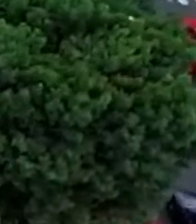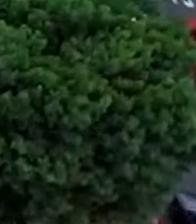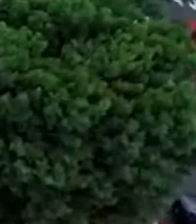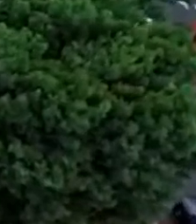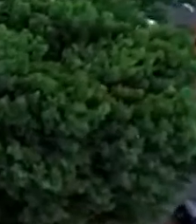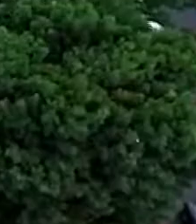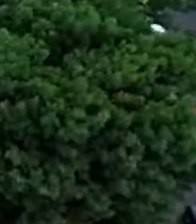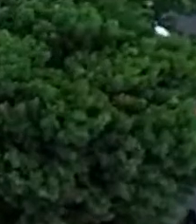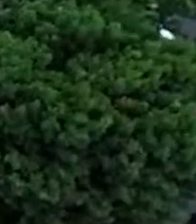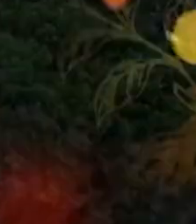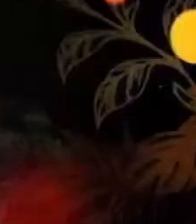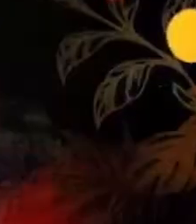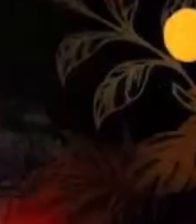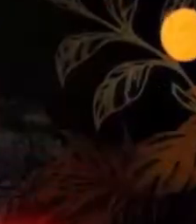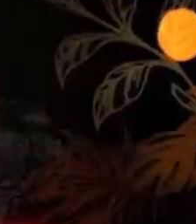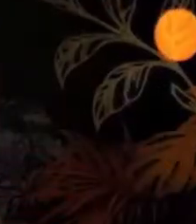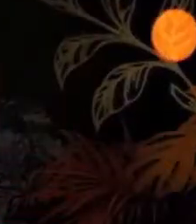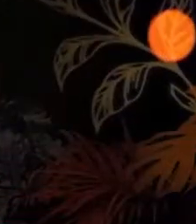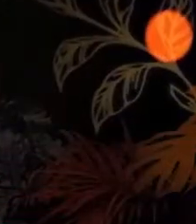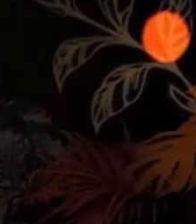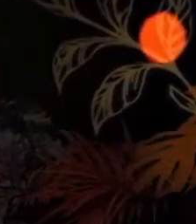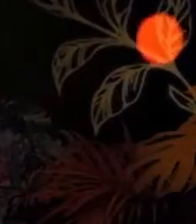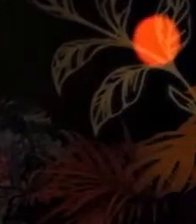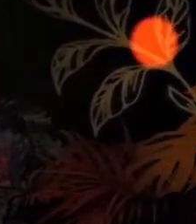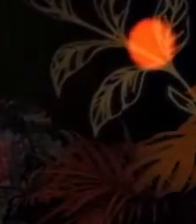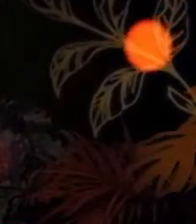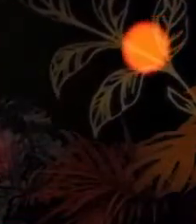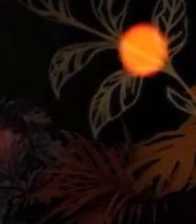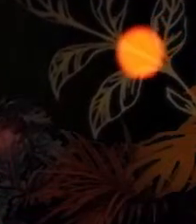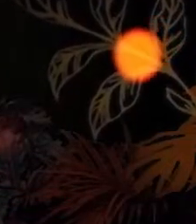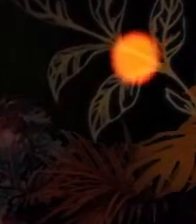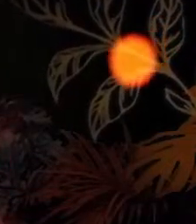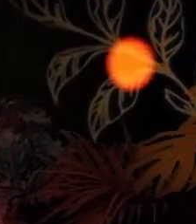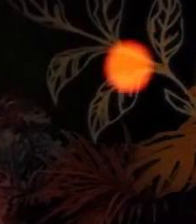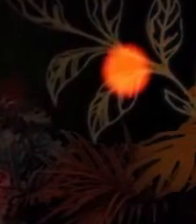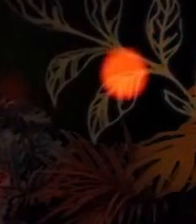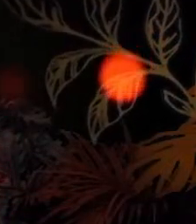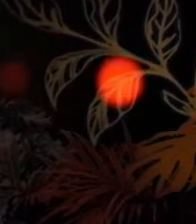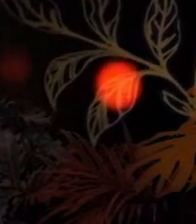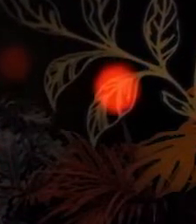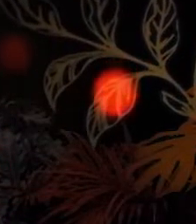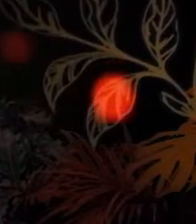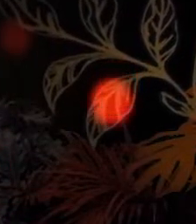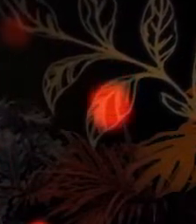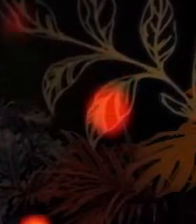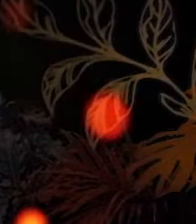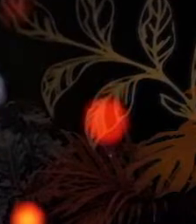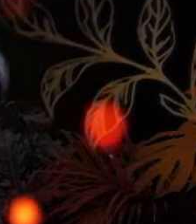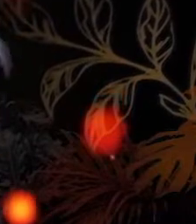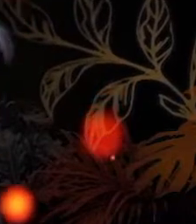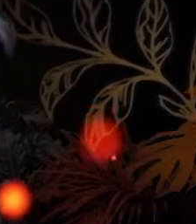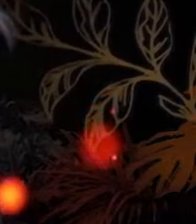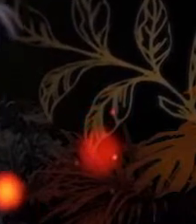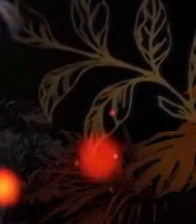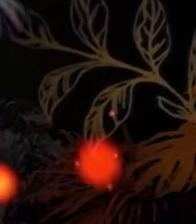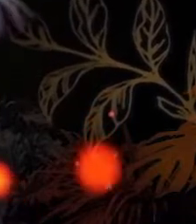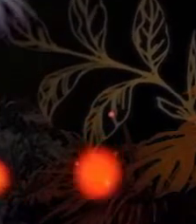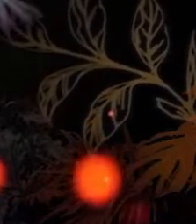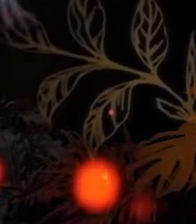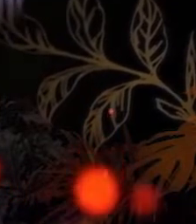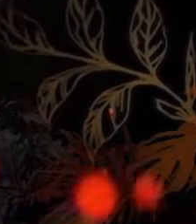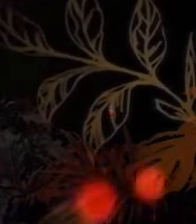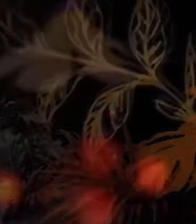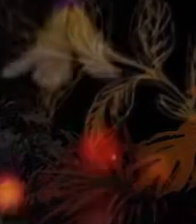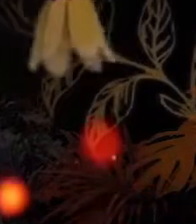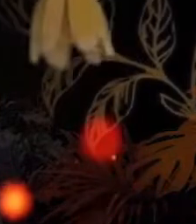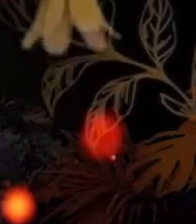Bicentenario de nuestra independencia. Todos los sábados a las 8 de la noche en todas las plataformas de CINART, Costa Rica